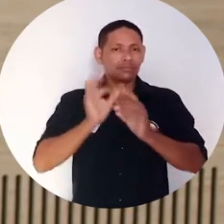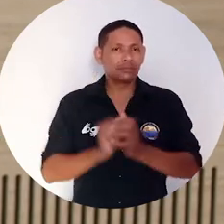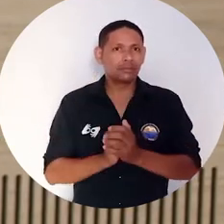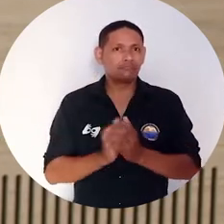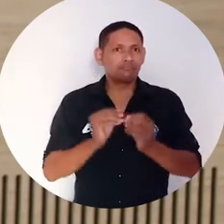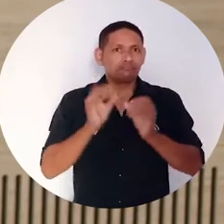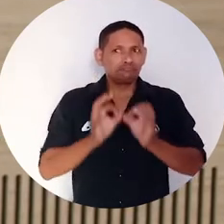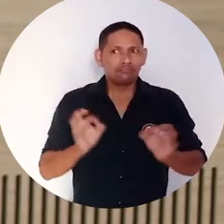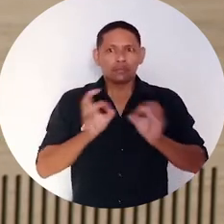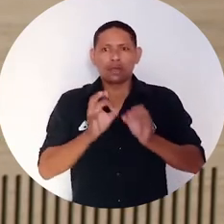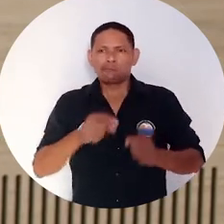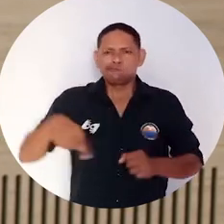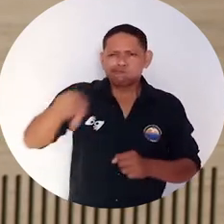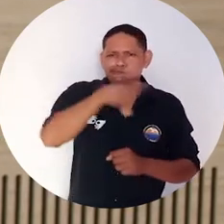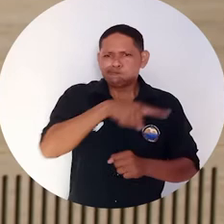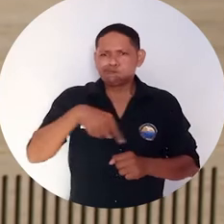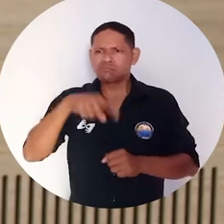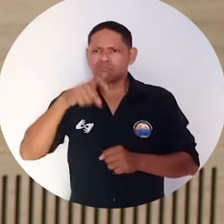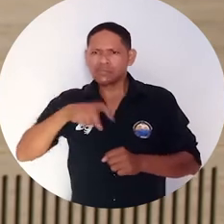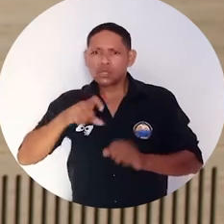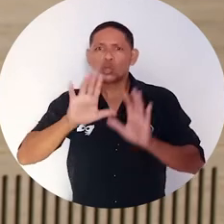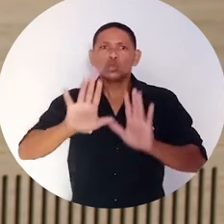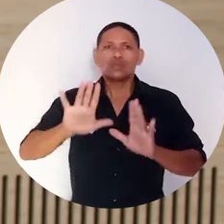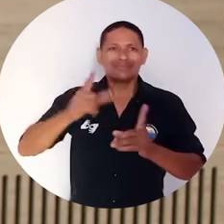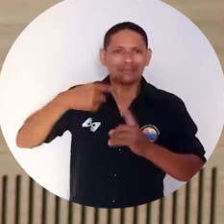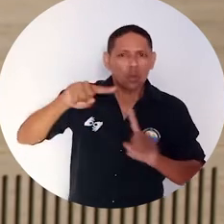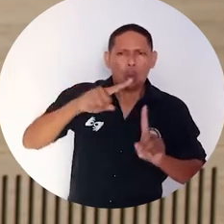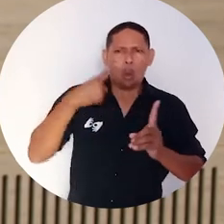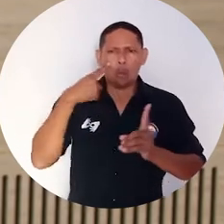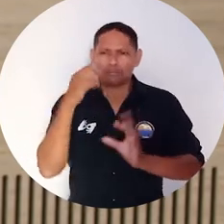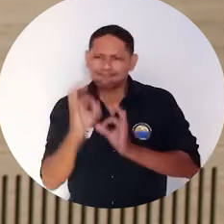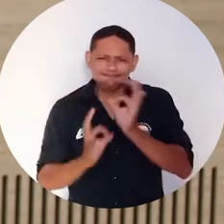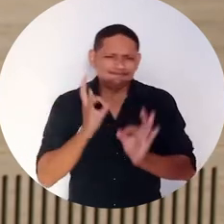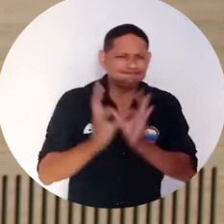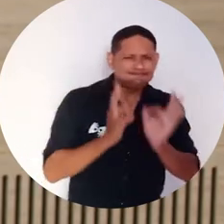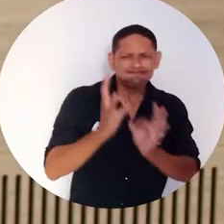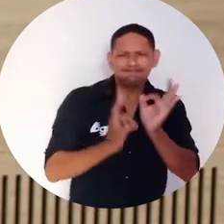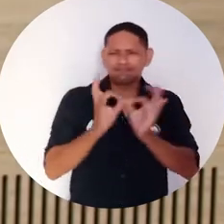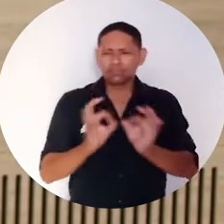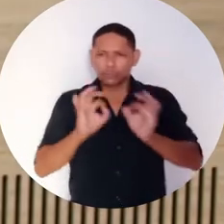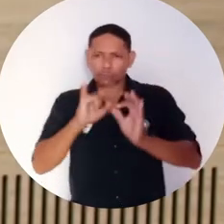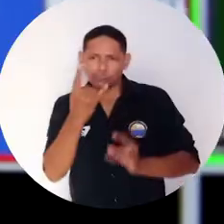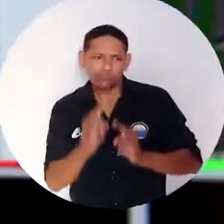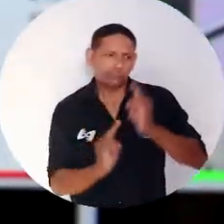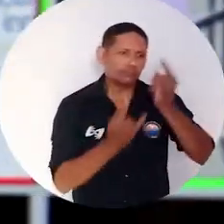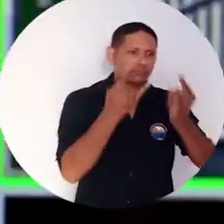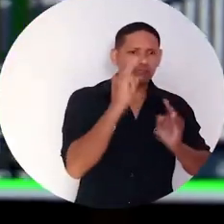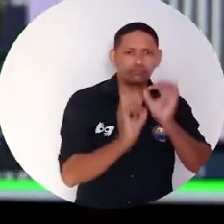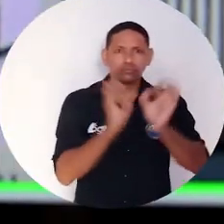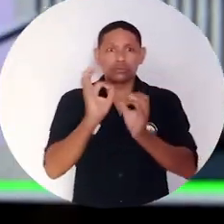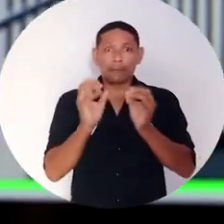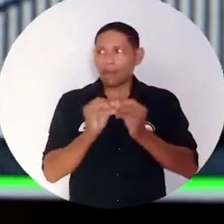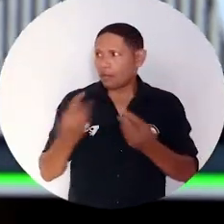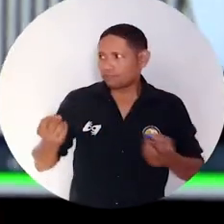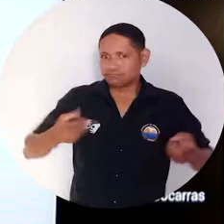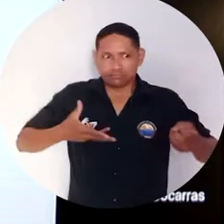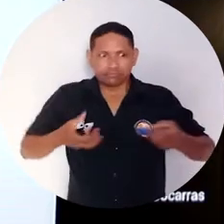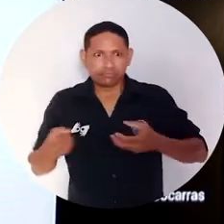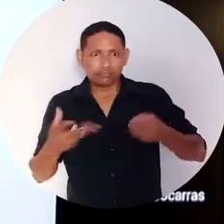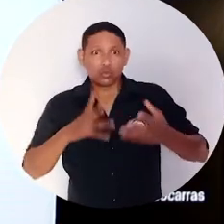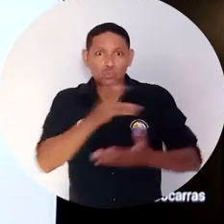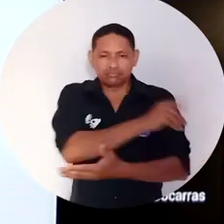respuesta a un territorio de vocación turística que necesita de este pensar sostenible, sino que además es co-creada en un diseño con